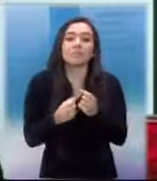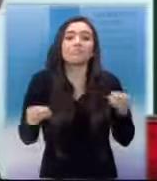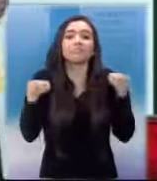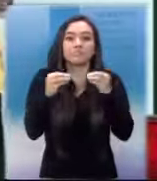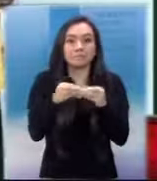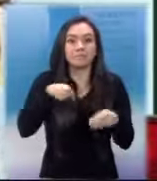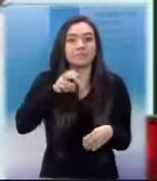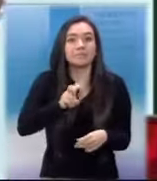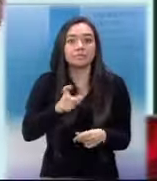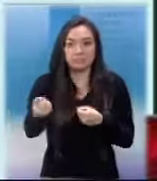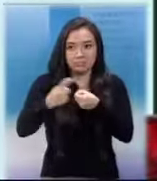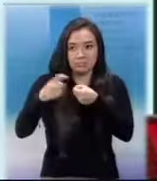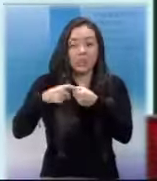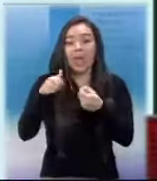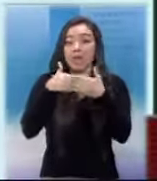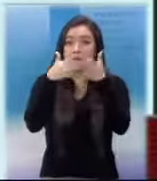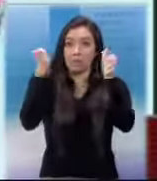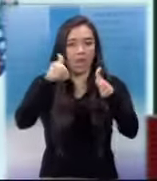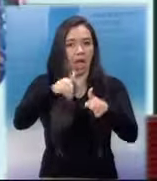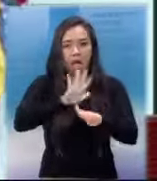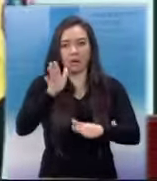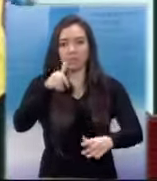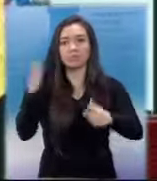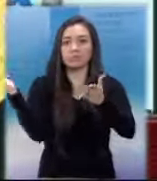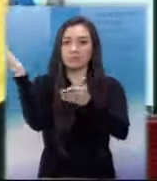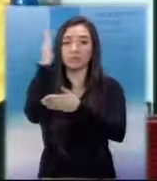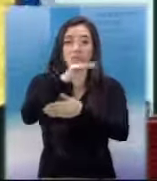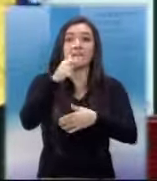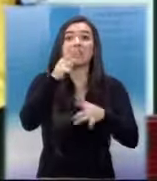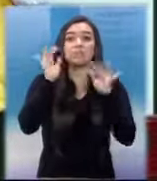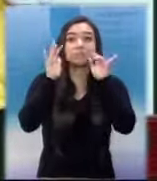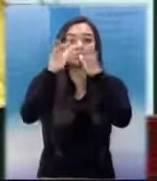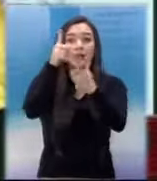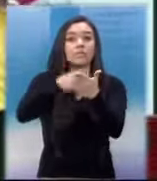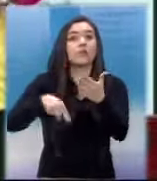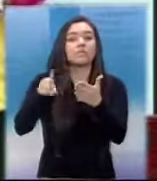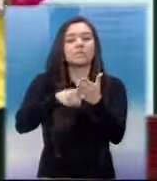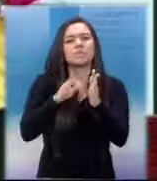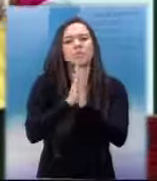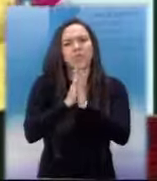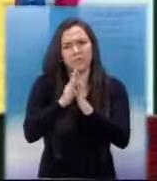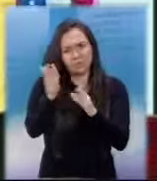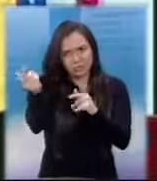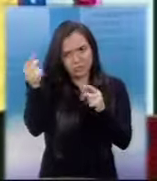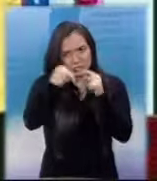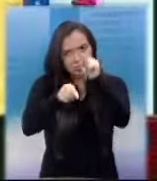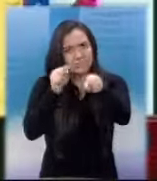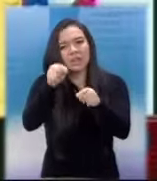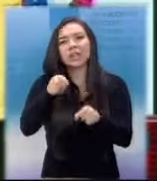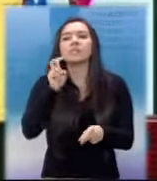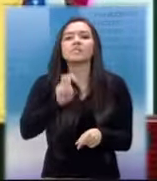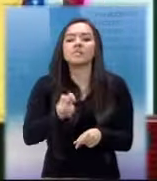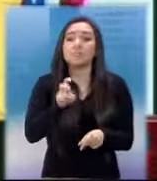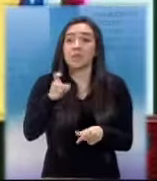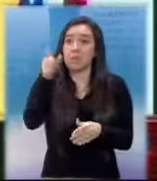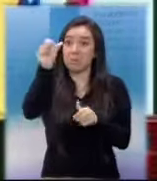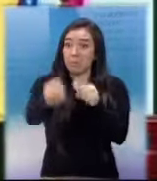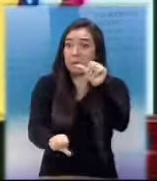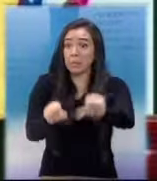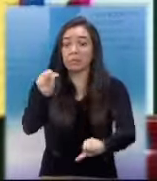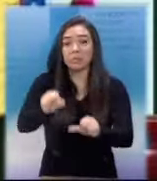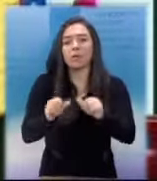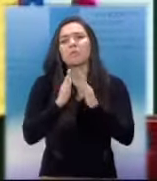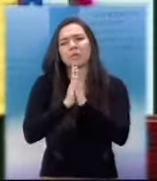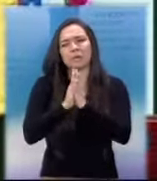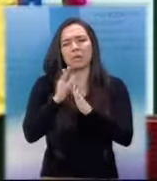permanecerán abiertos dependiendo la afluencia de votos. Maduro pidió a los candidatos que pierdan que deben aceptar su derrota, con